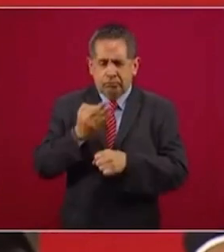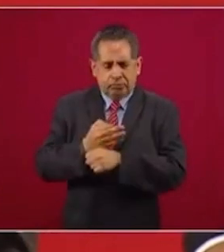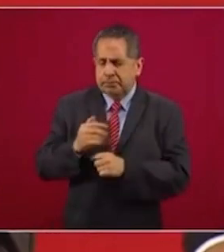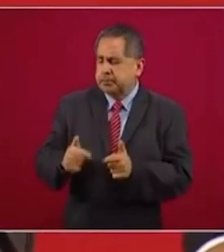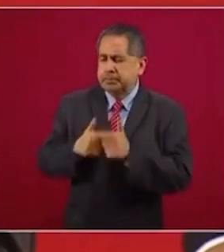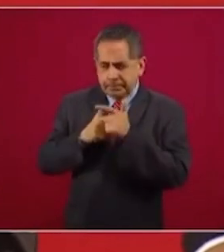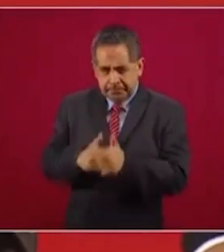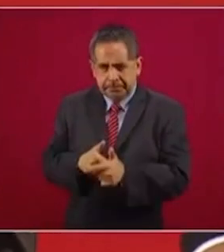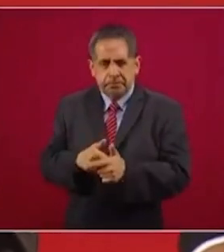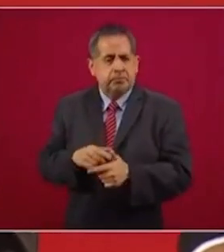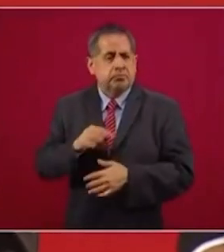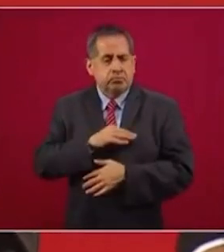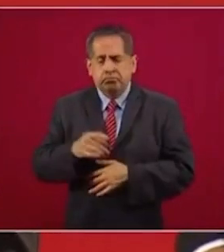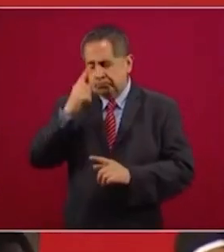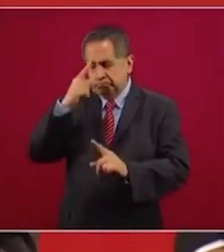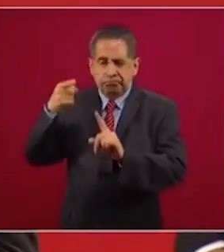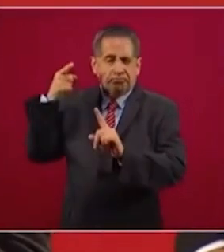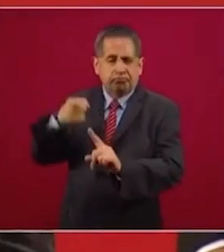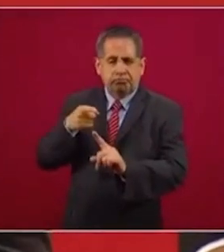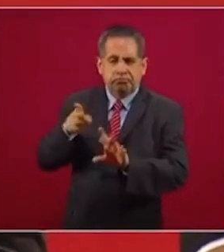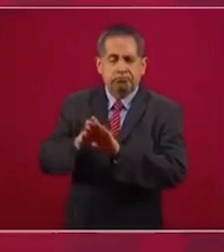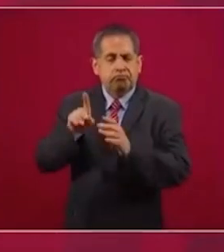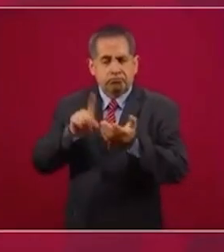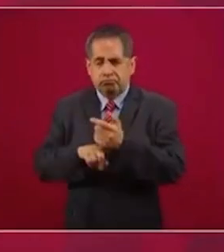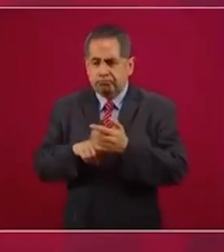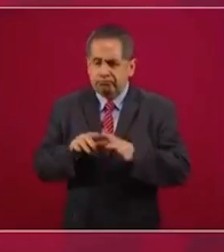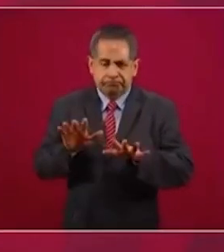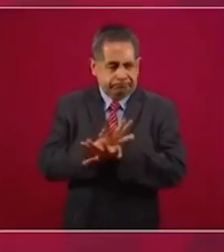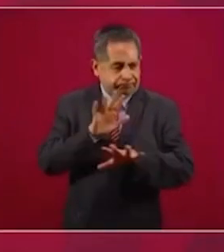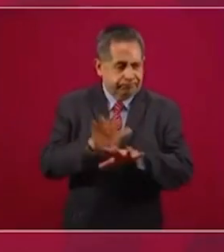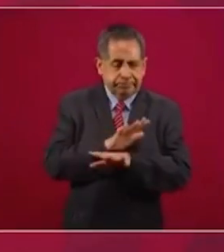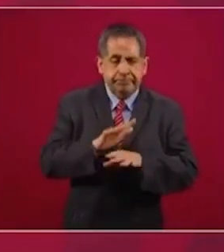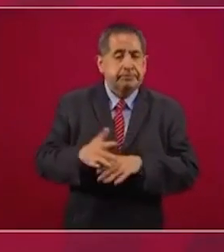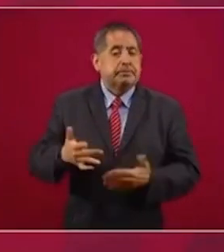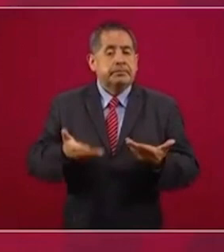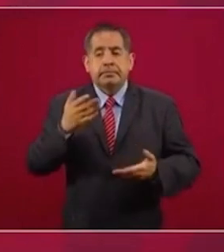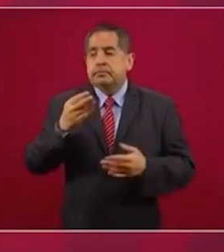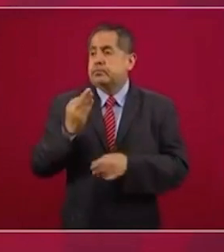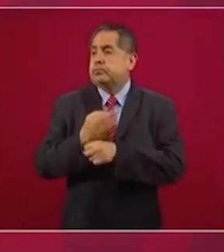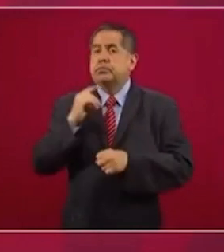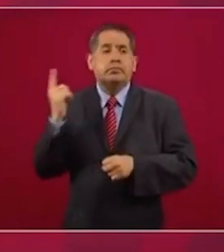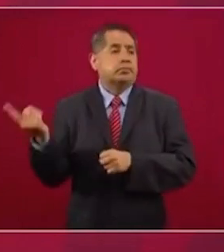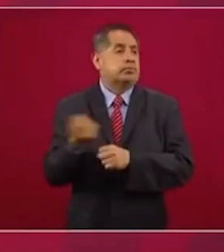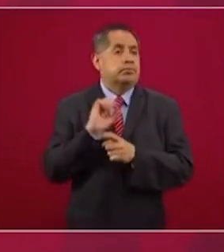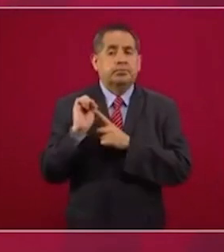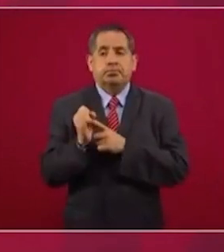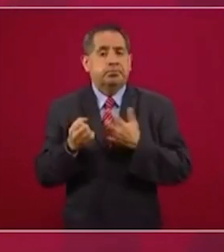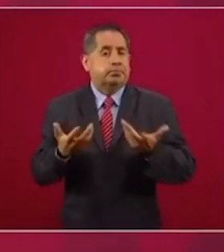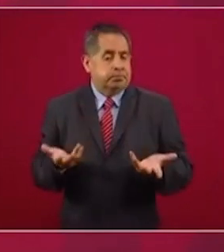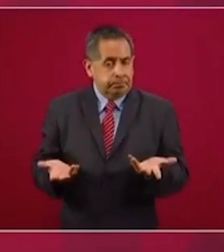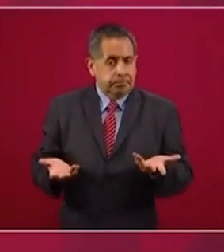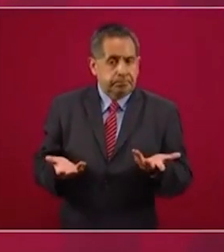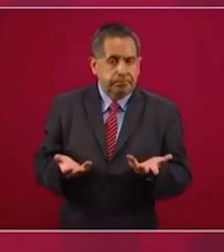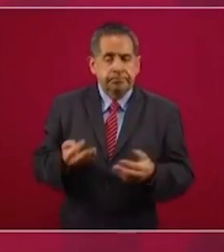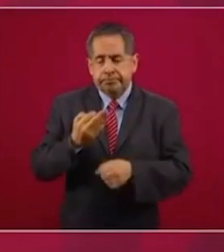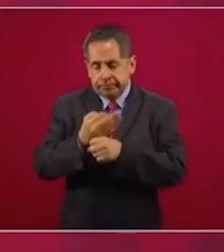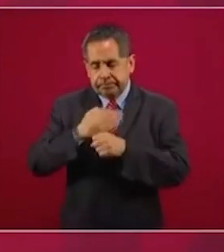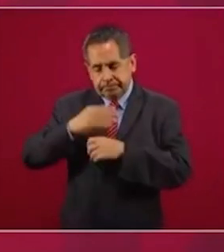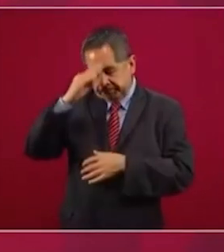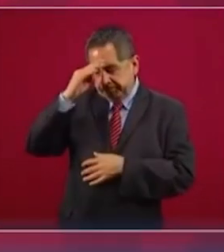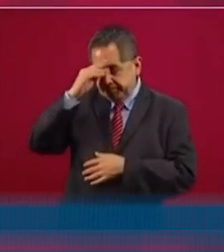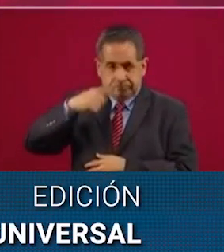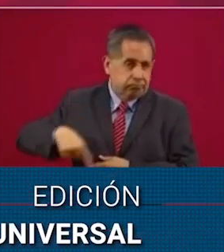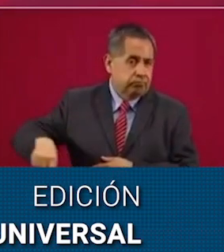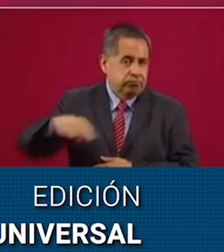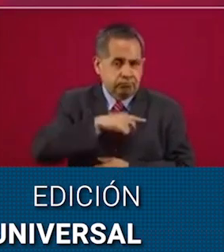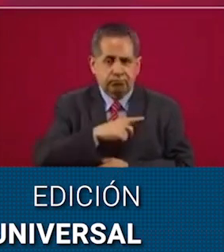haciendo lo que nos propusimos, adaptados a la circunstancia en que estamos y entendiendo qué es la contribución que todas